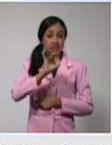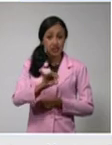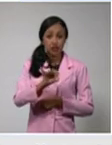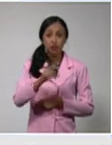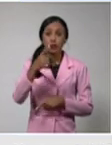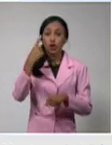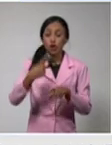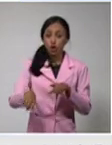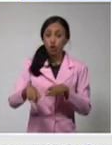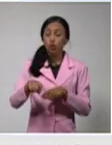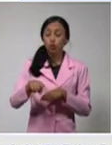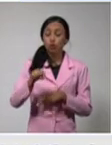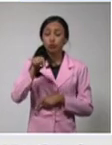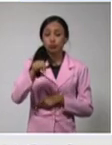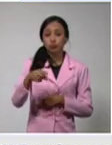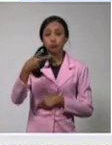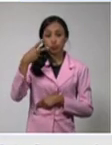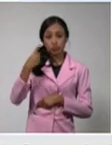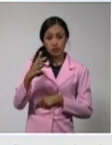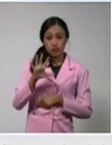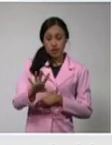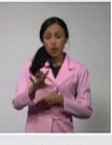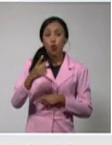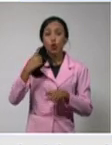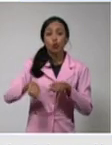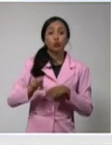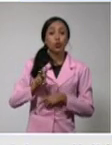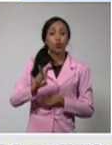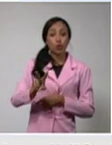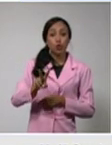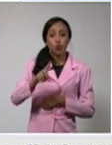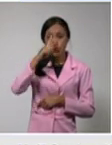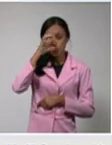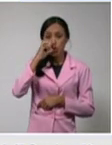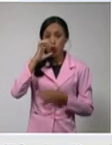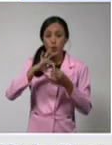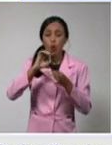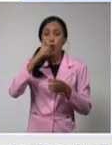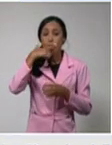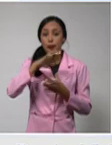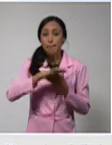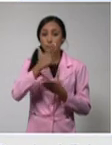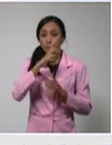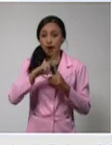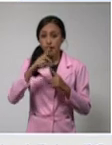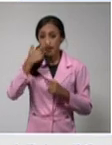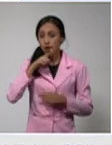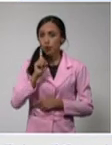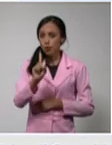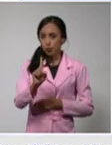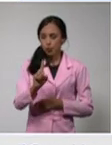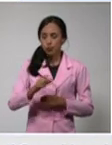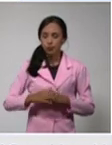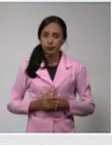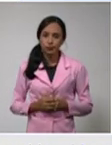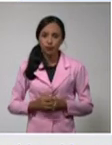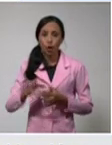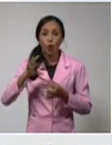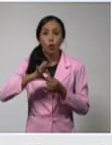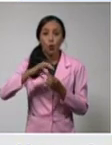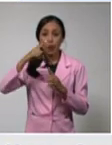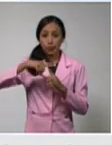San Luis, con 2. Y Zongo la Maya, con 1. Guantánamo, que también